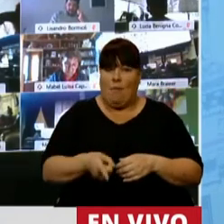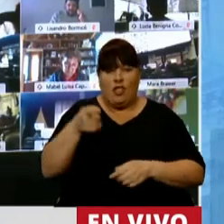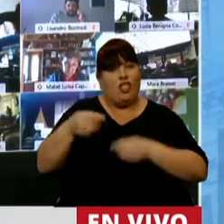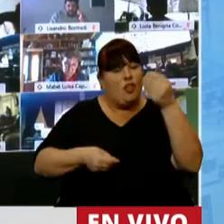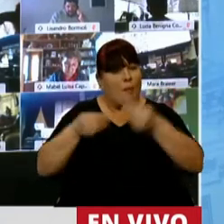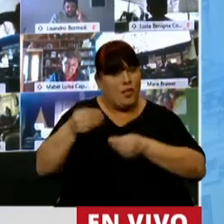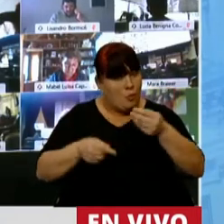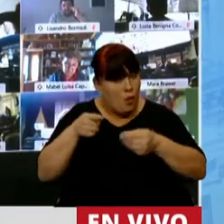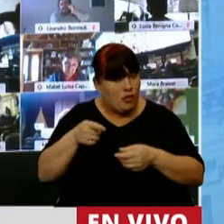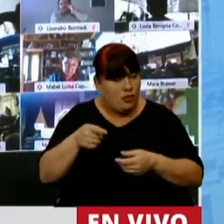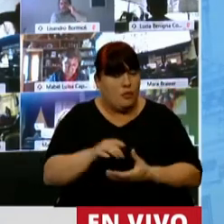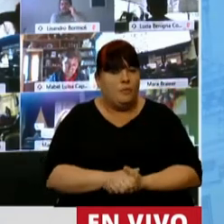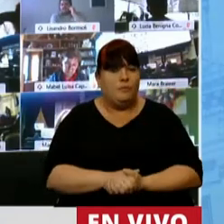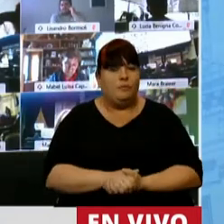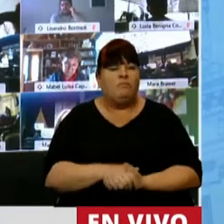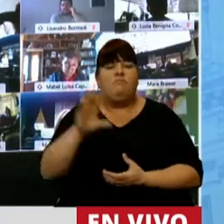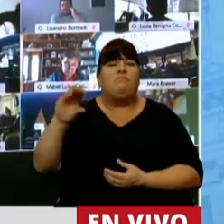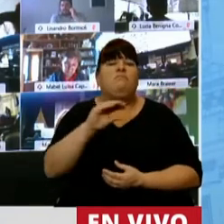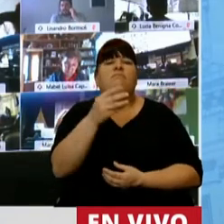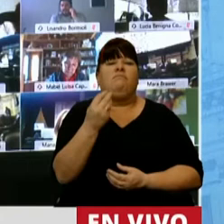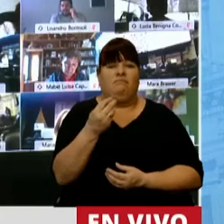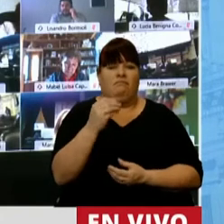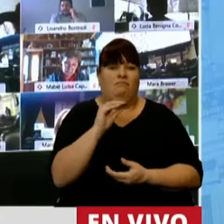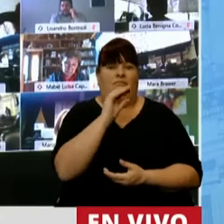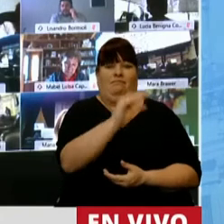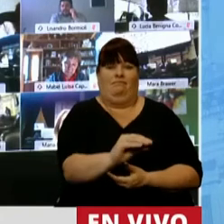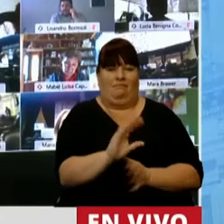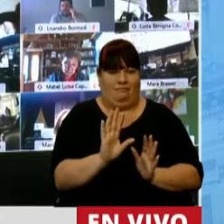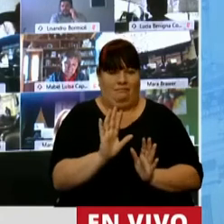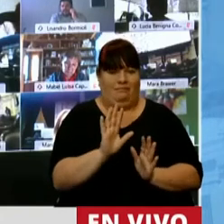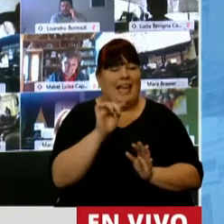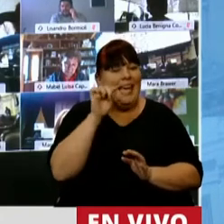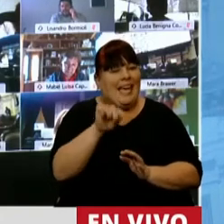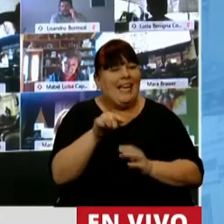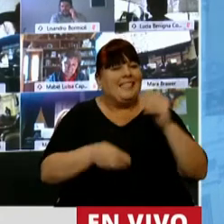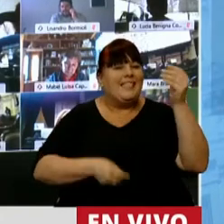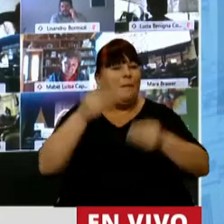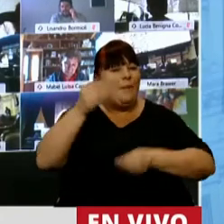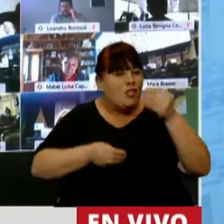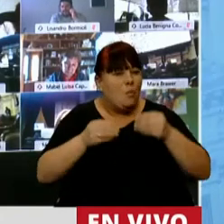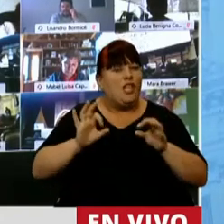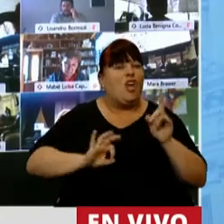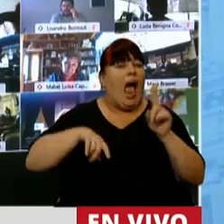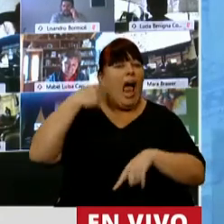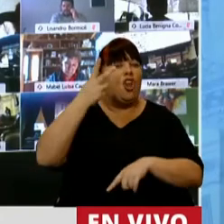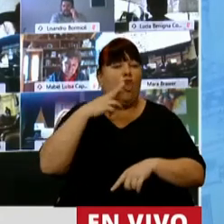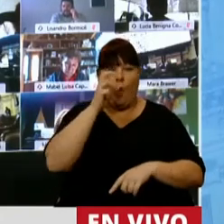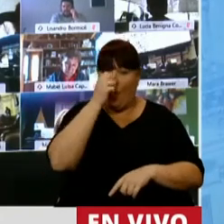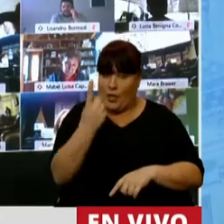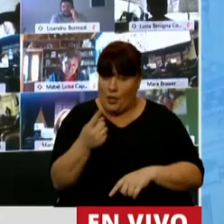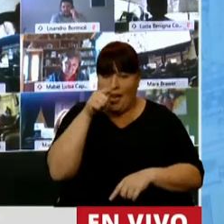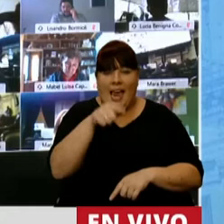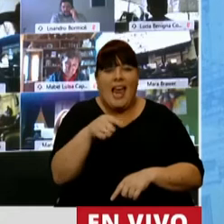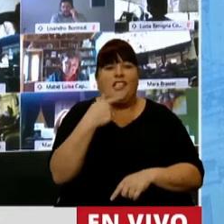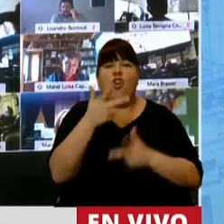presupuesto tiene que ver con esta asignación. Y acá, en este presupuesto, para el año 2021, de